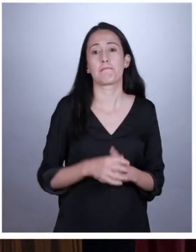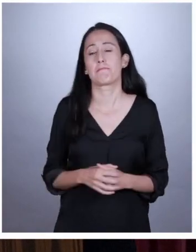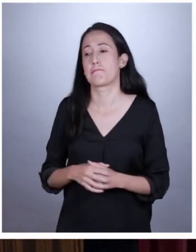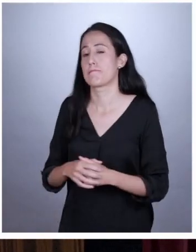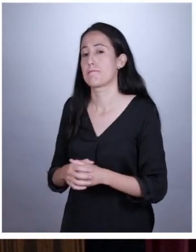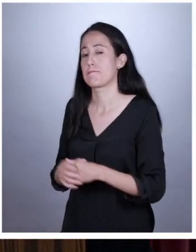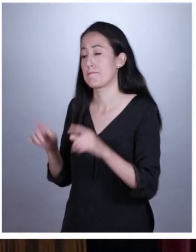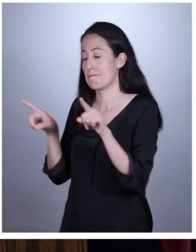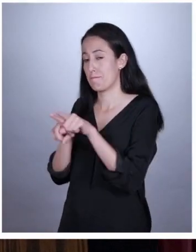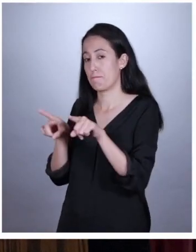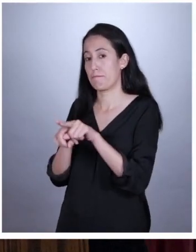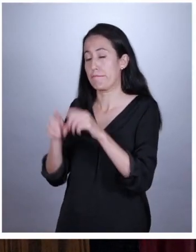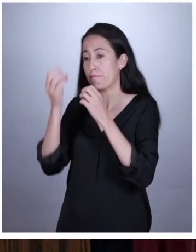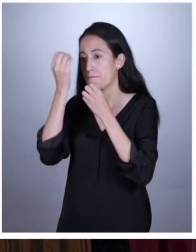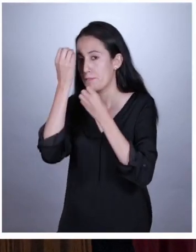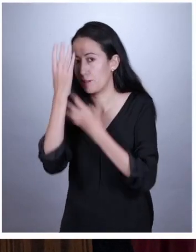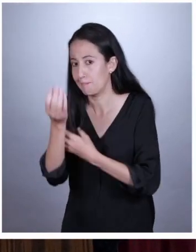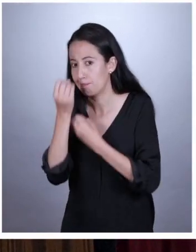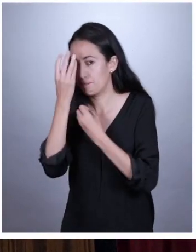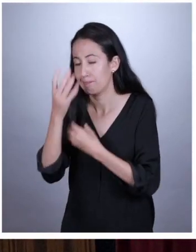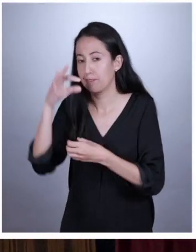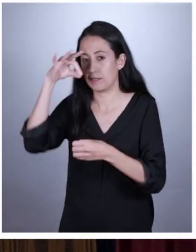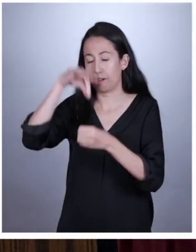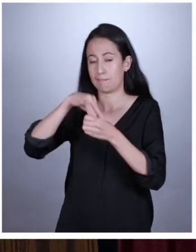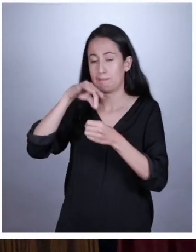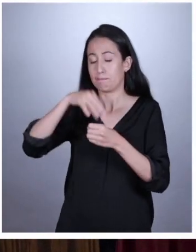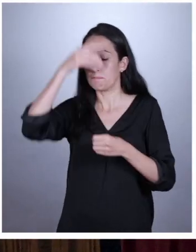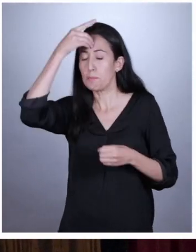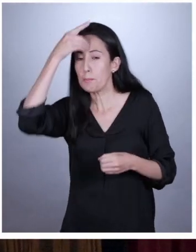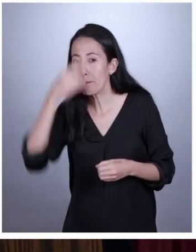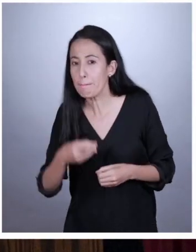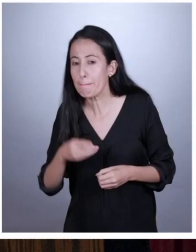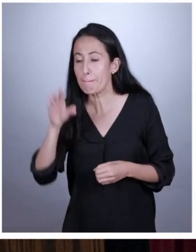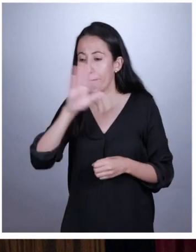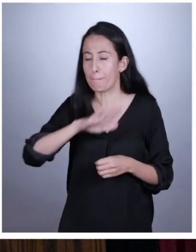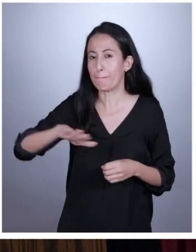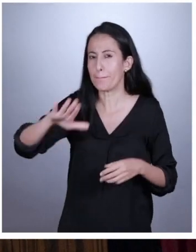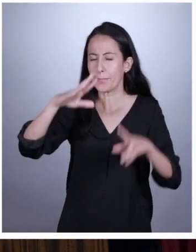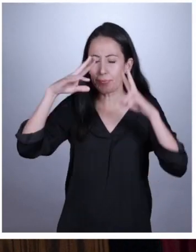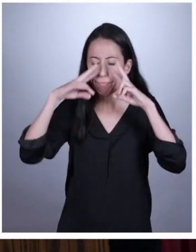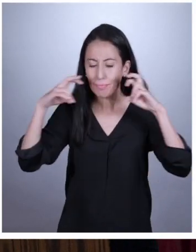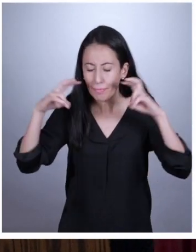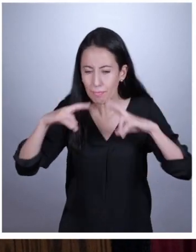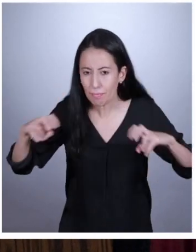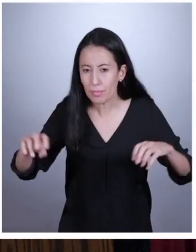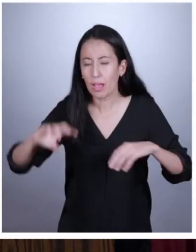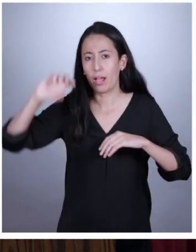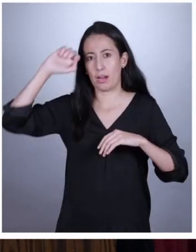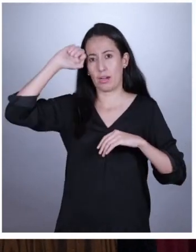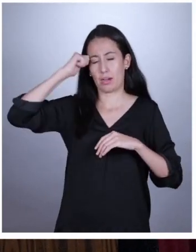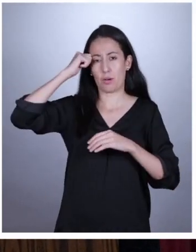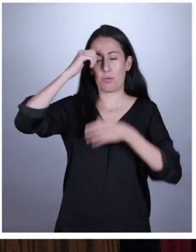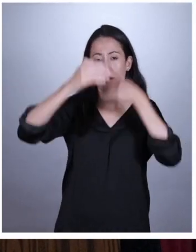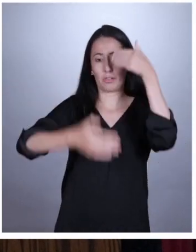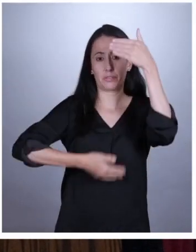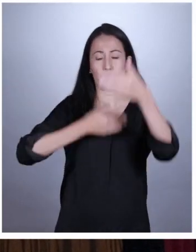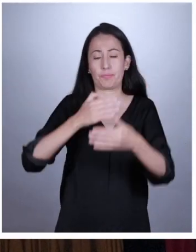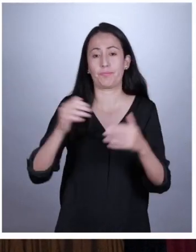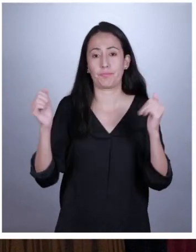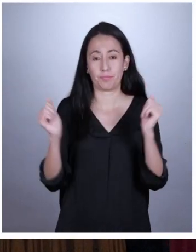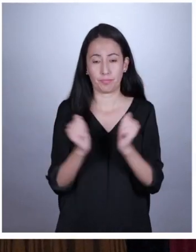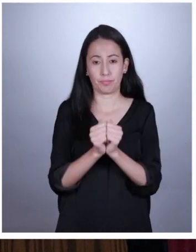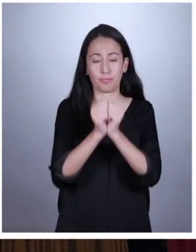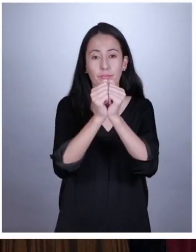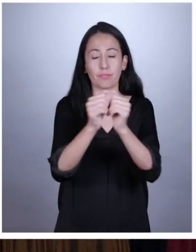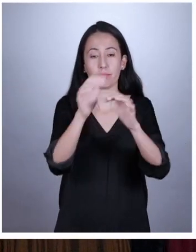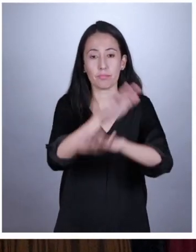Coincido con Emilio. Infórmense antes de votar. Decidan según su investigación. Y sobre todo, recuerden que ambos